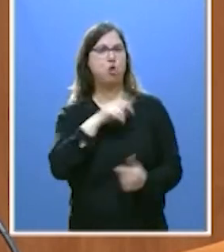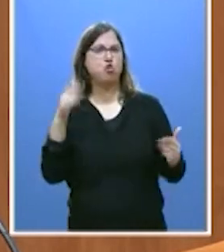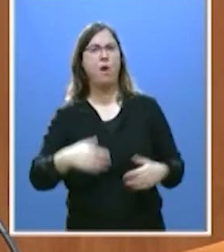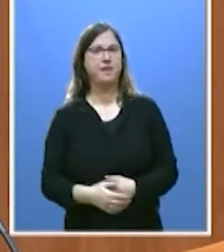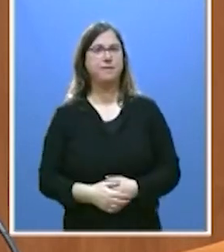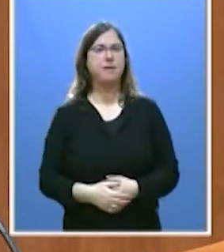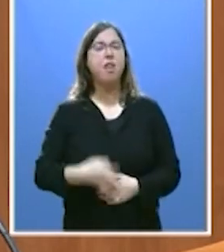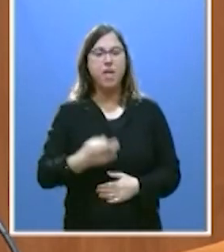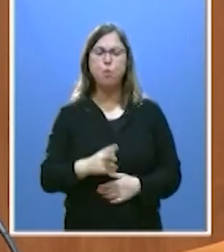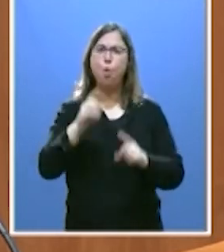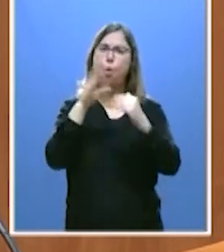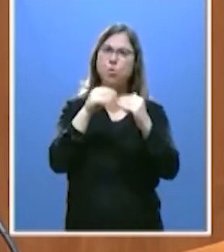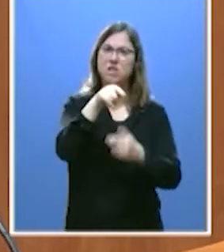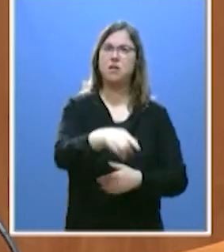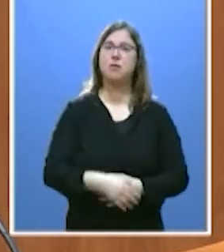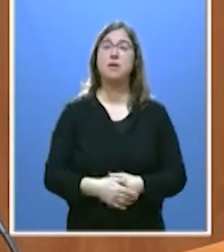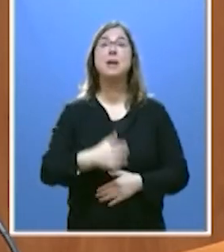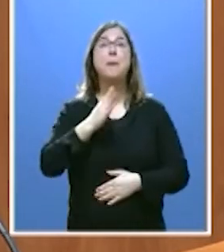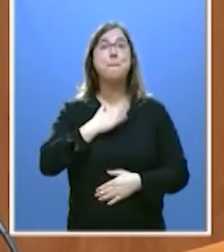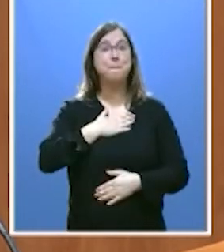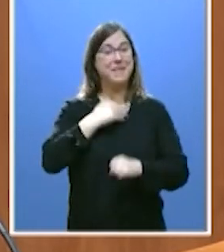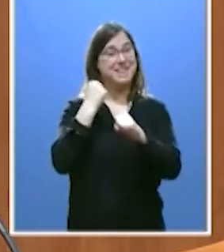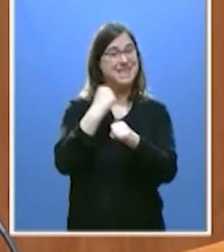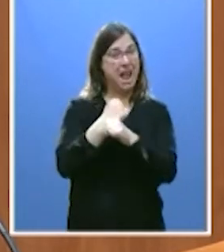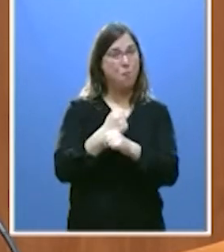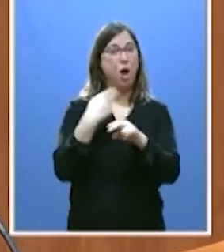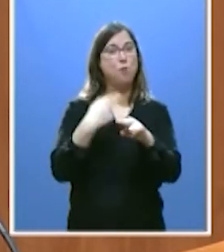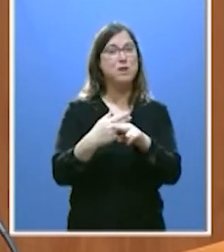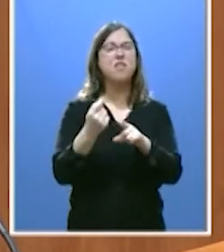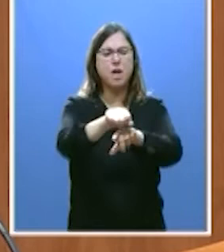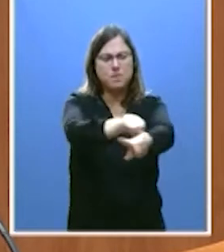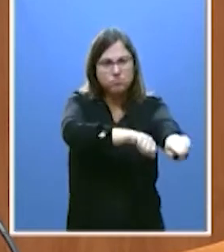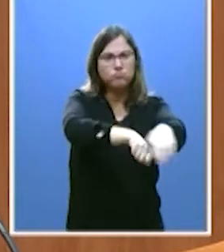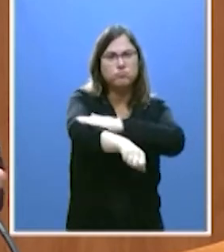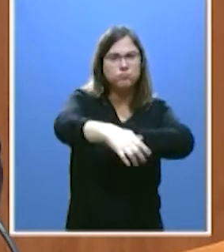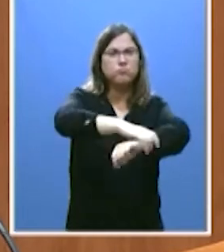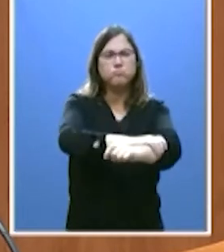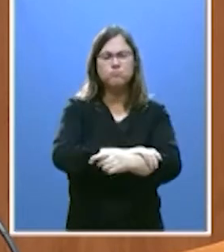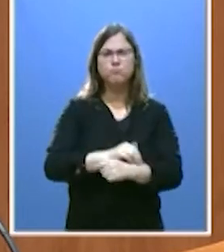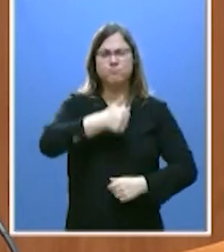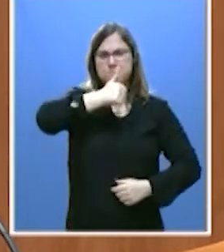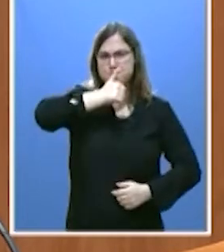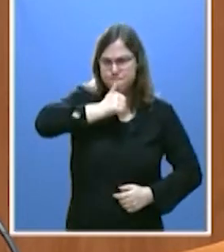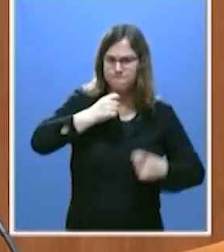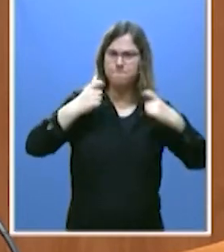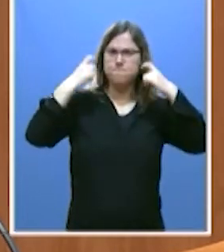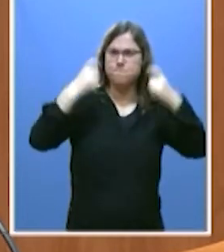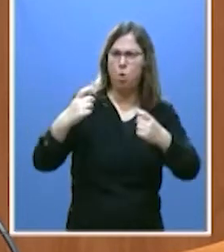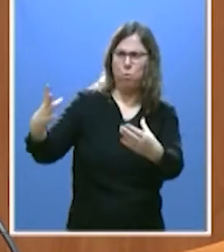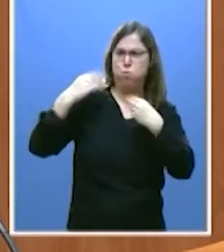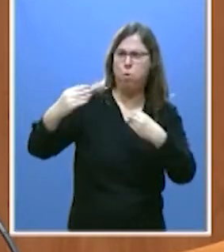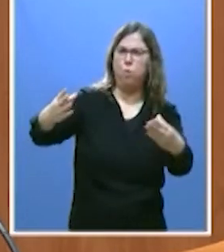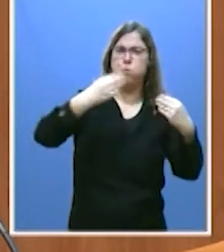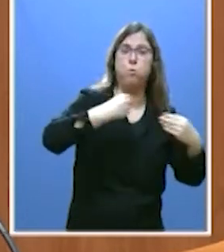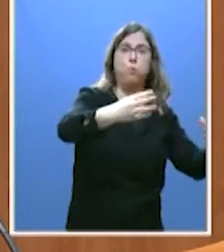Para hacer ese trabajo tenemos que estar dispuestos a mancharnos las manos de grasa, a soportar la ira y los ataques de